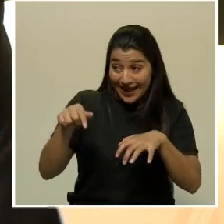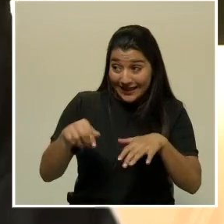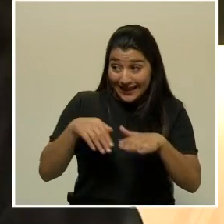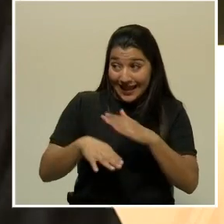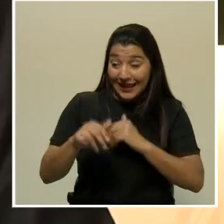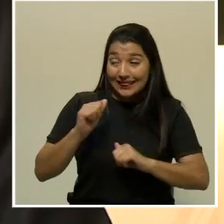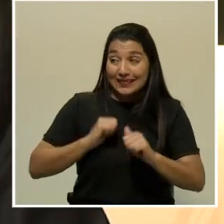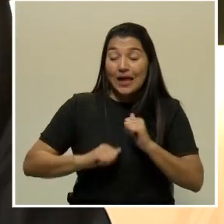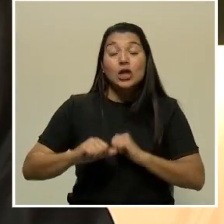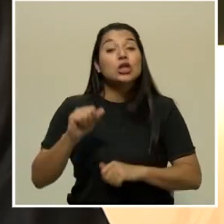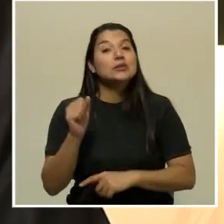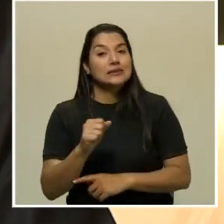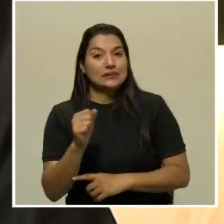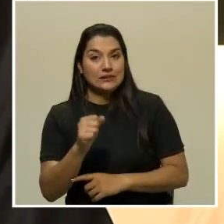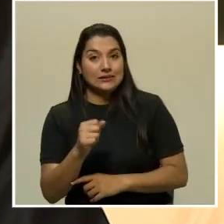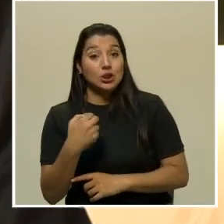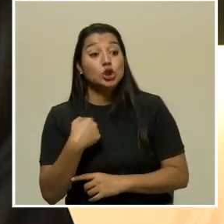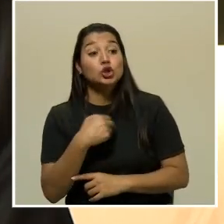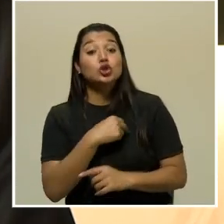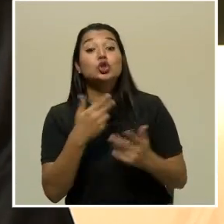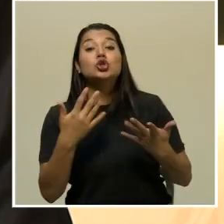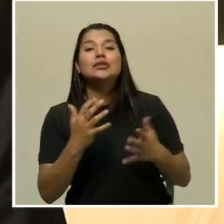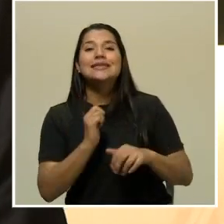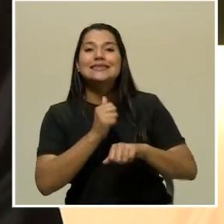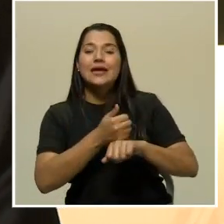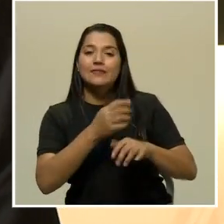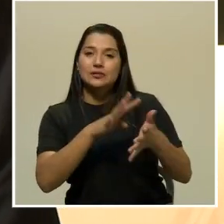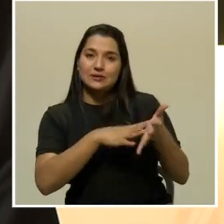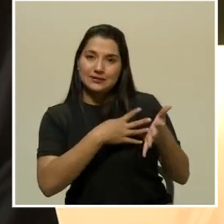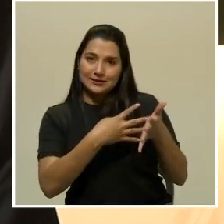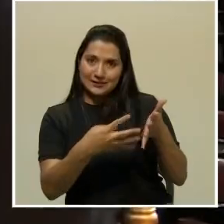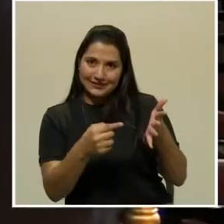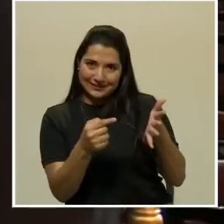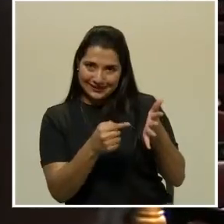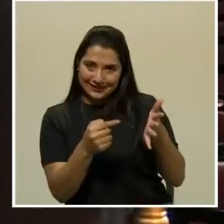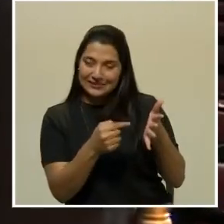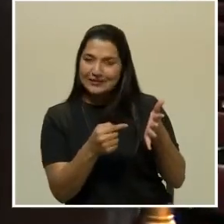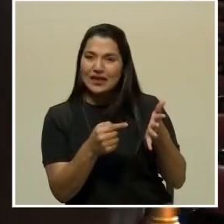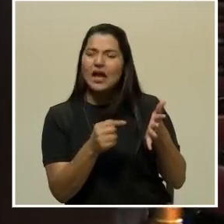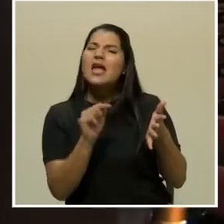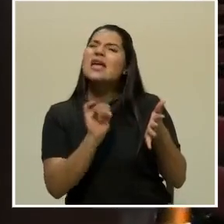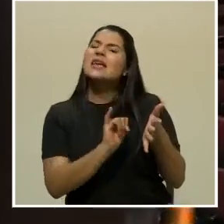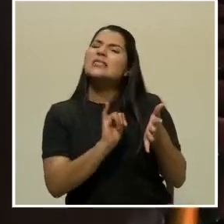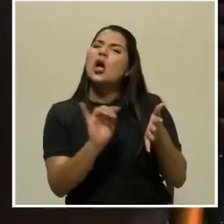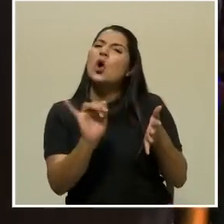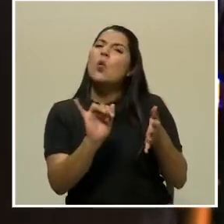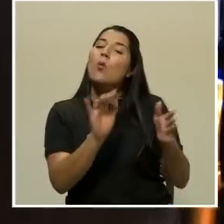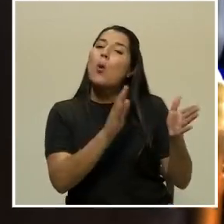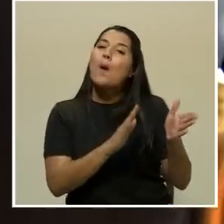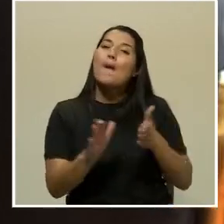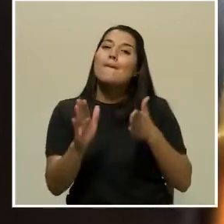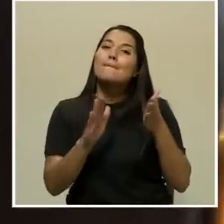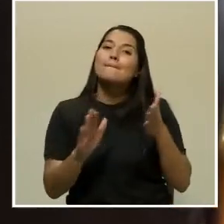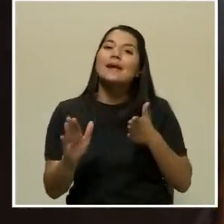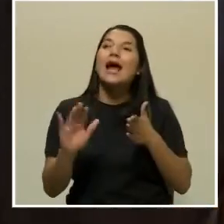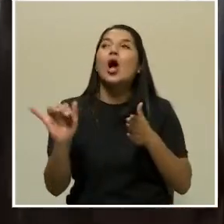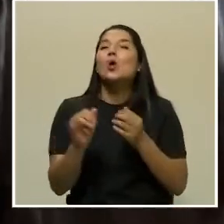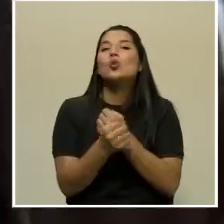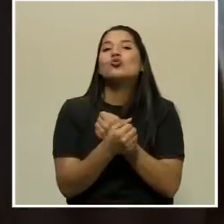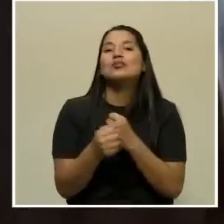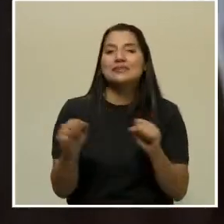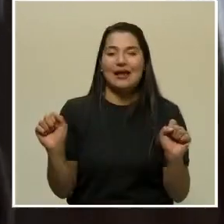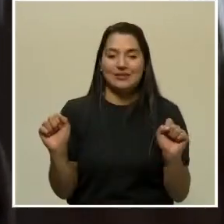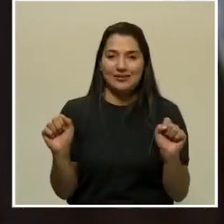Sí, nosotros tenemos una programación, incluso, que fue como el plan de rescate, que